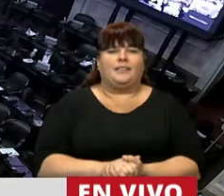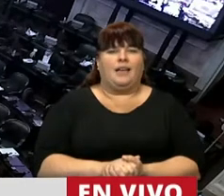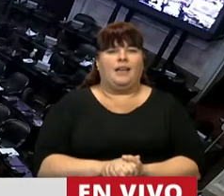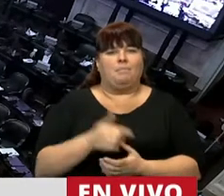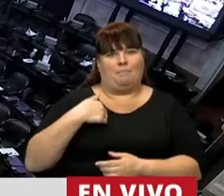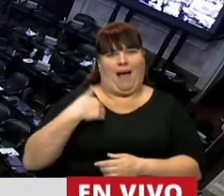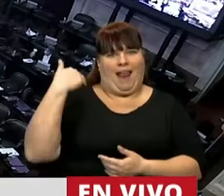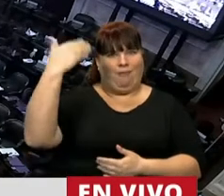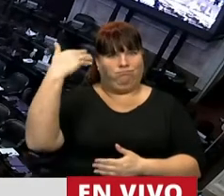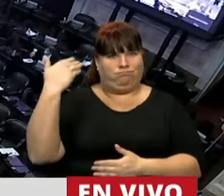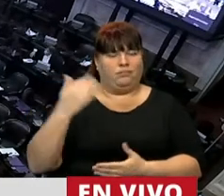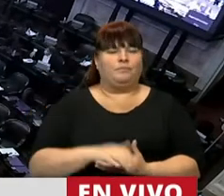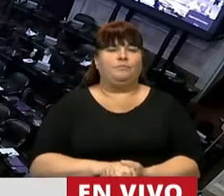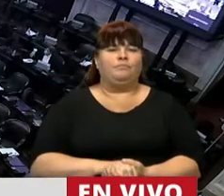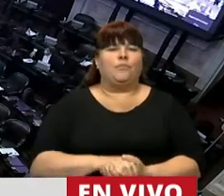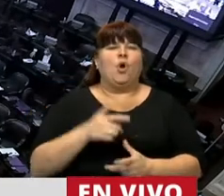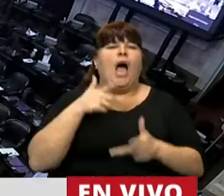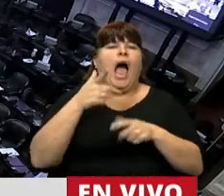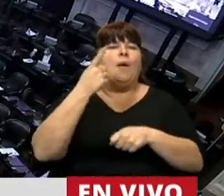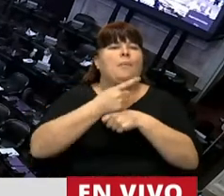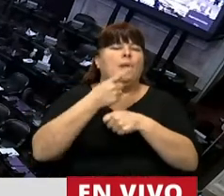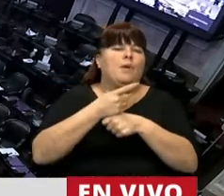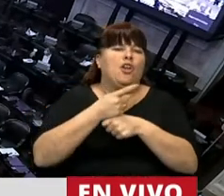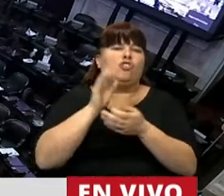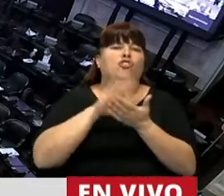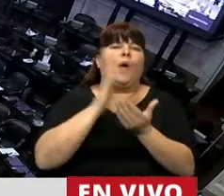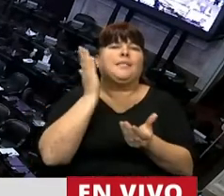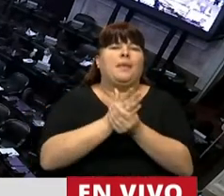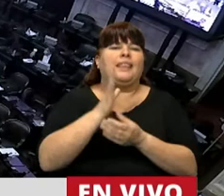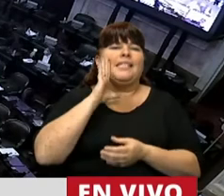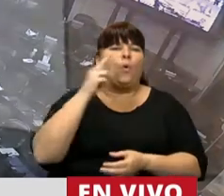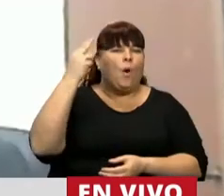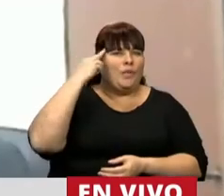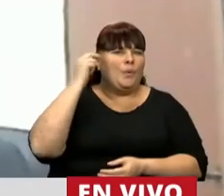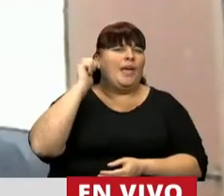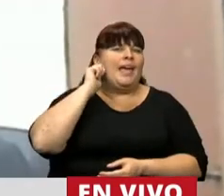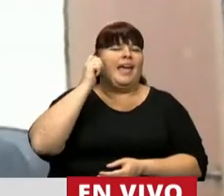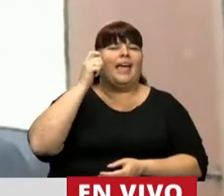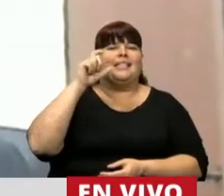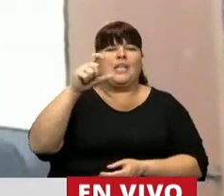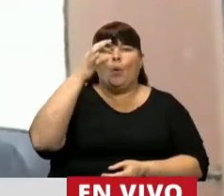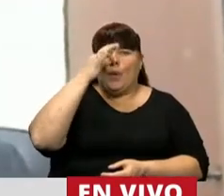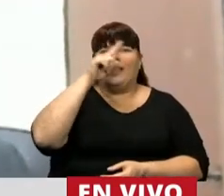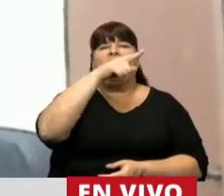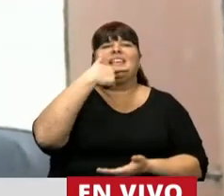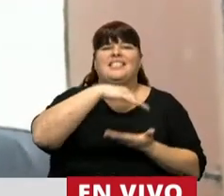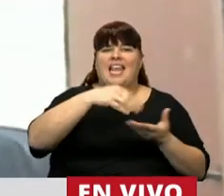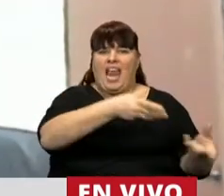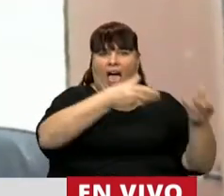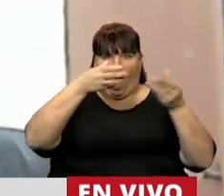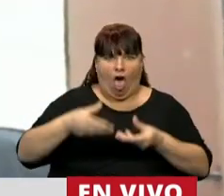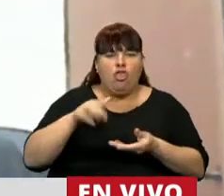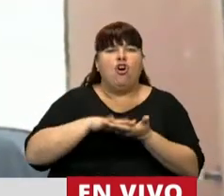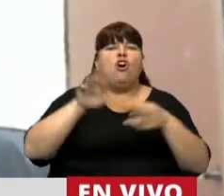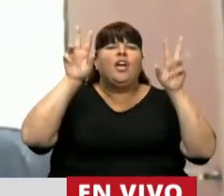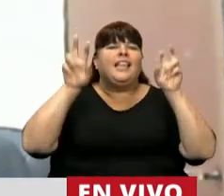la palabra. Me voy a referir en primer lugar al expediente 59S20, que viene del Senado, que se